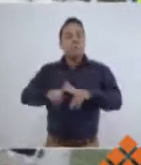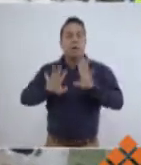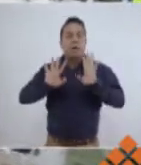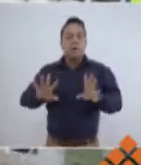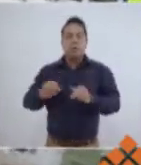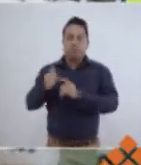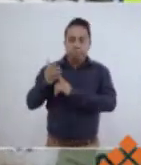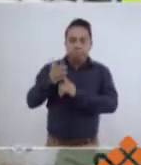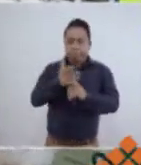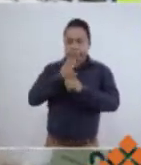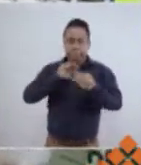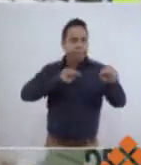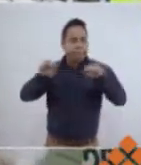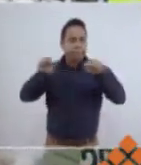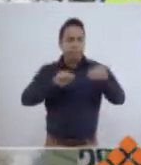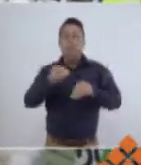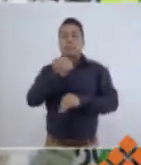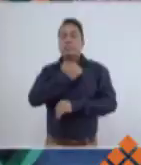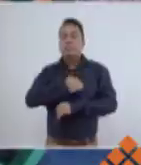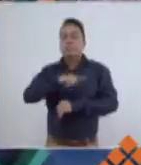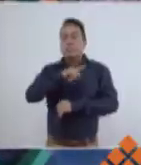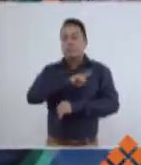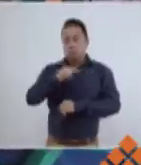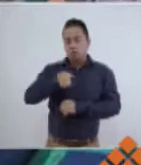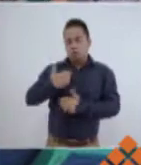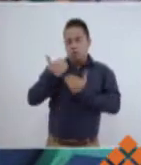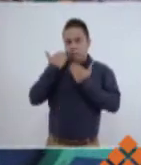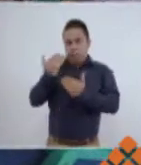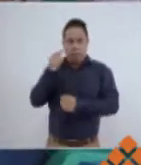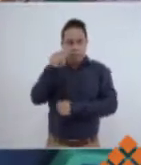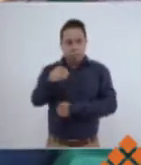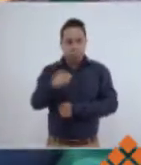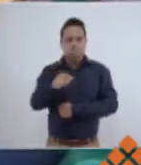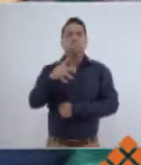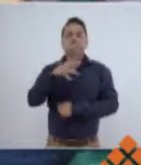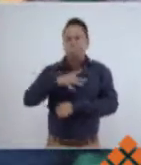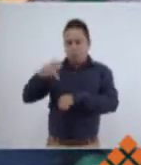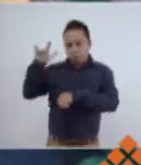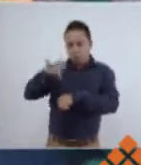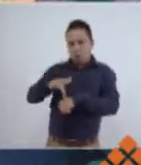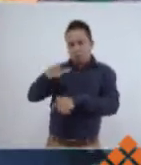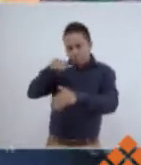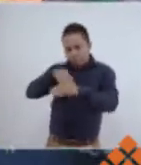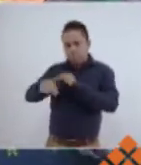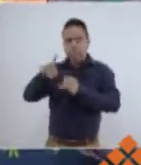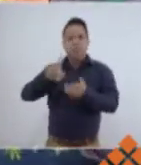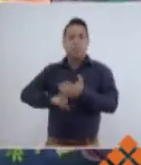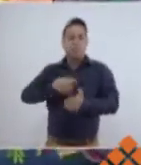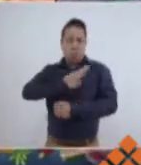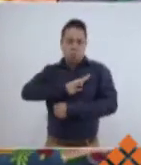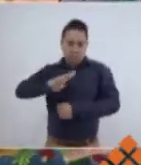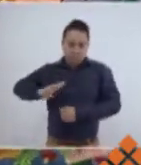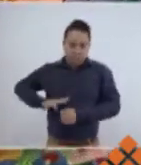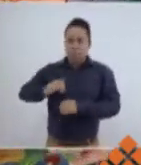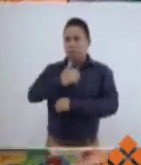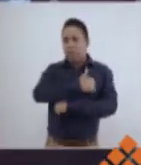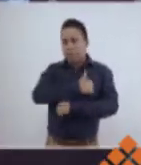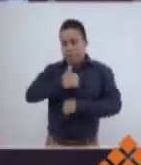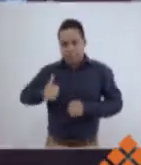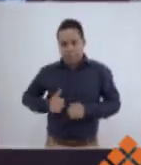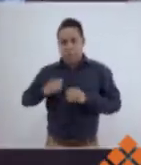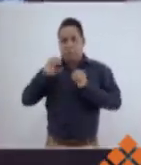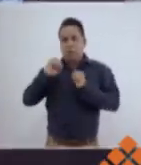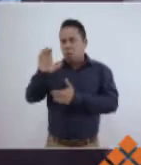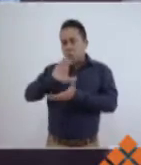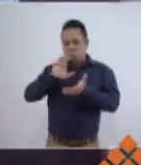caravanas de salud Te Quiero con Salud, que están recurriendo los municipios, sus agencias municipales,